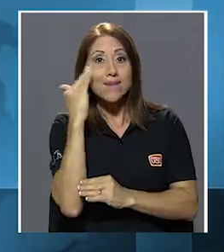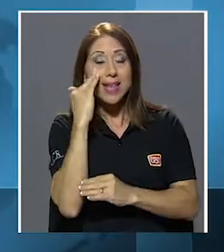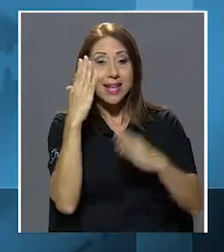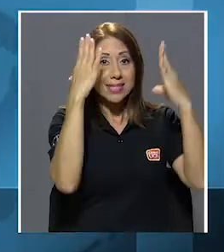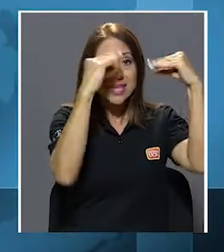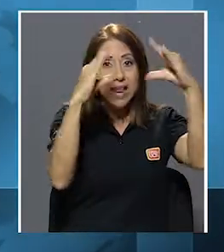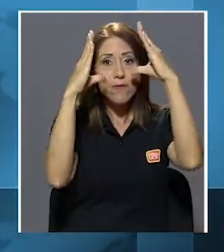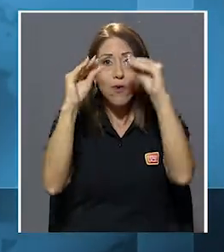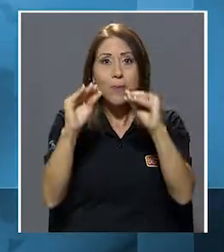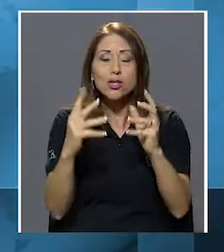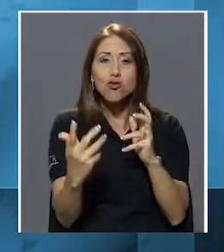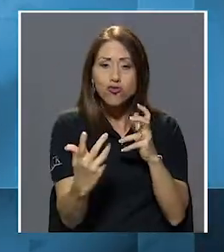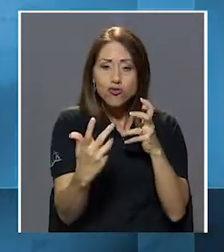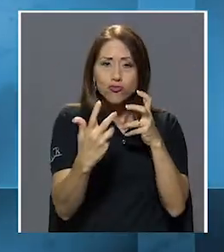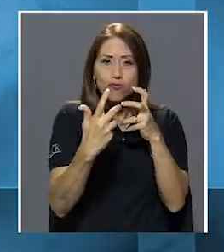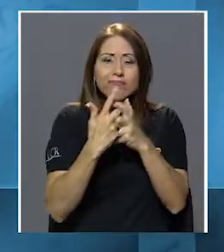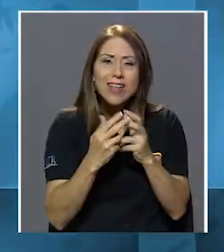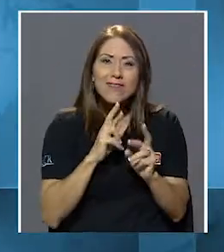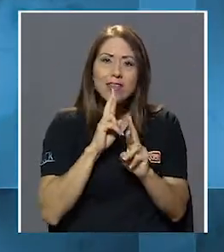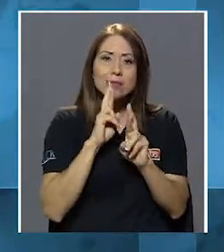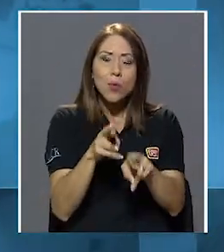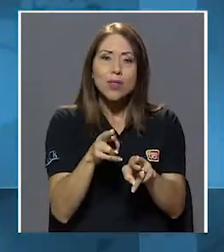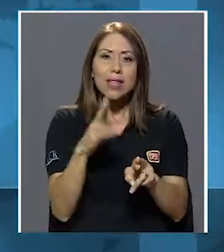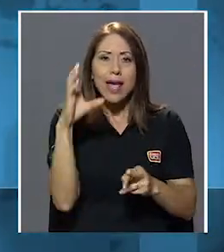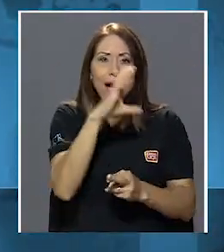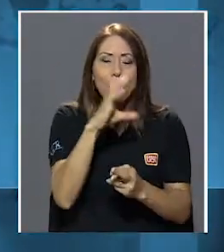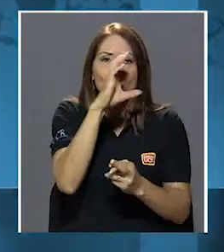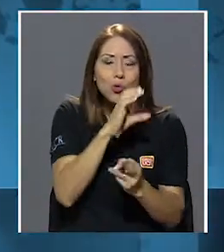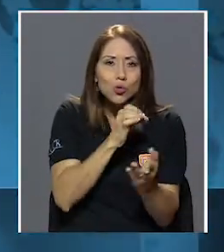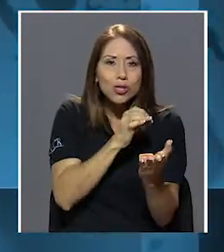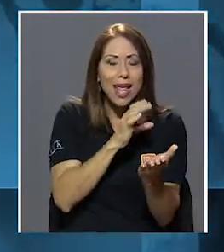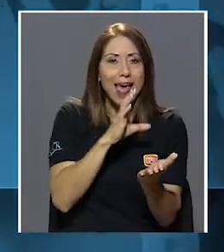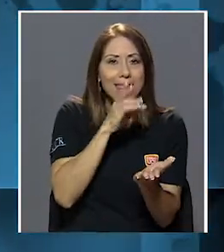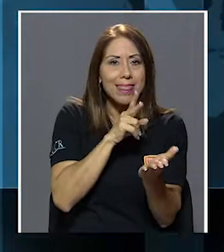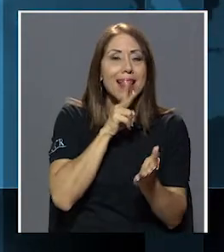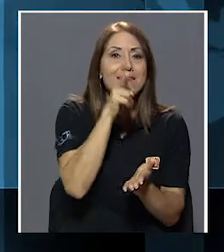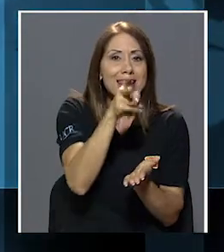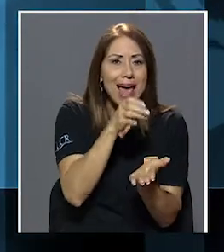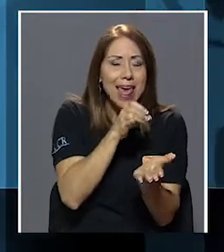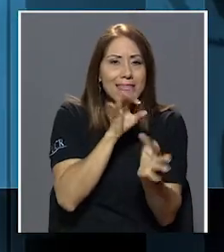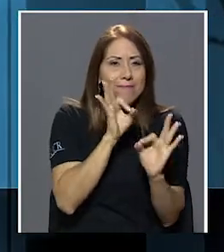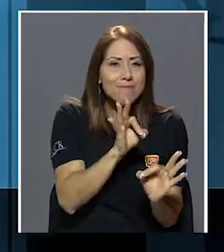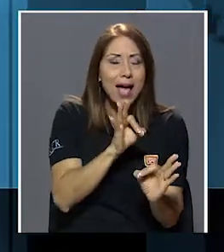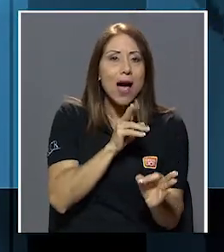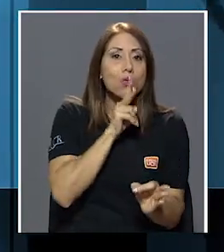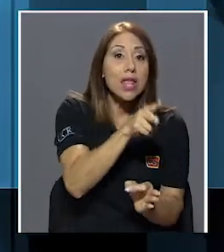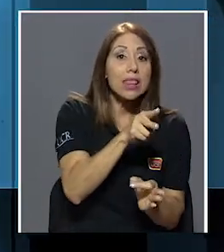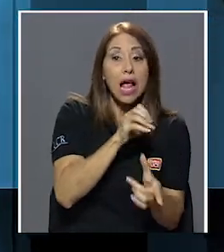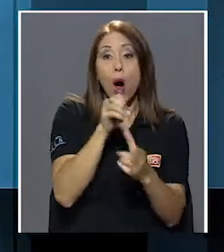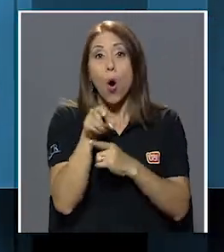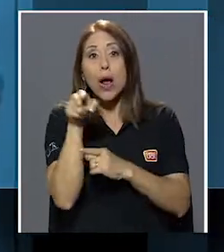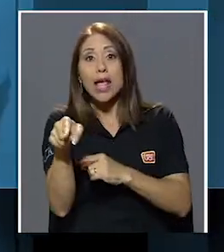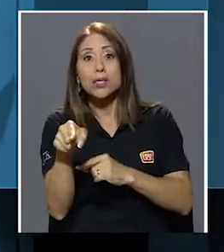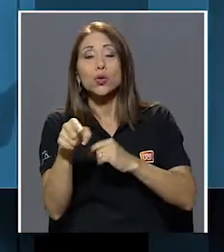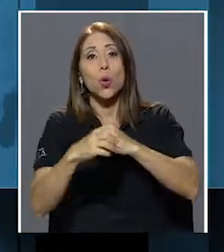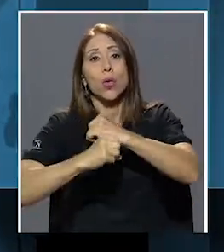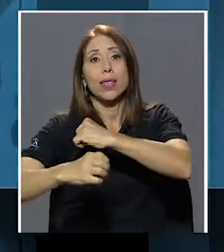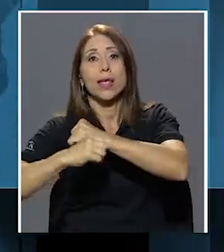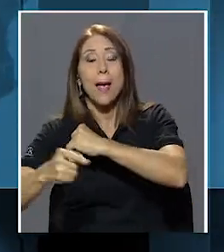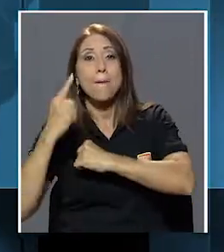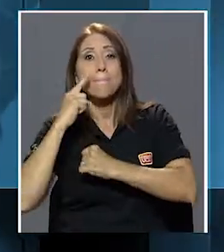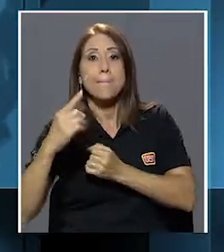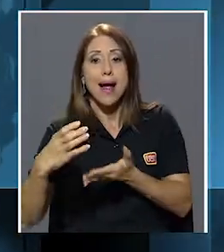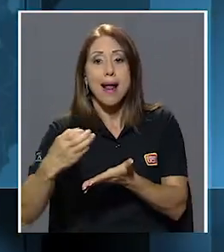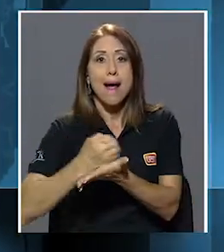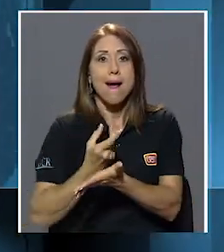información que le ofrecen responde a una búsqueda auténtica de la verdad o si se trata de un producto comercial diseñado para generar